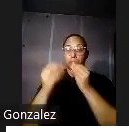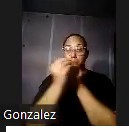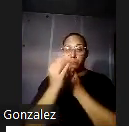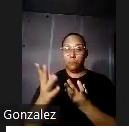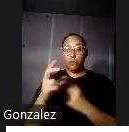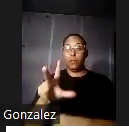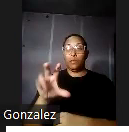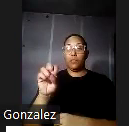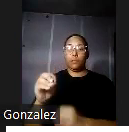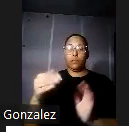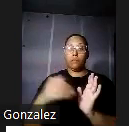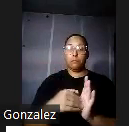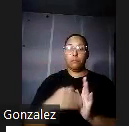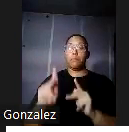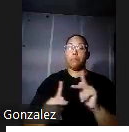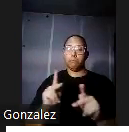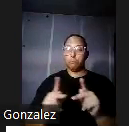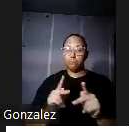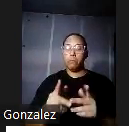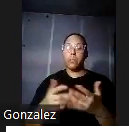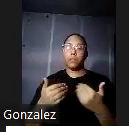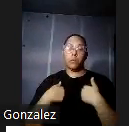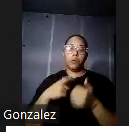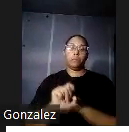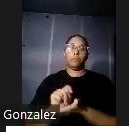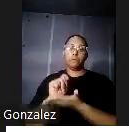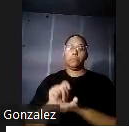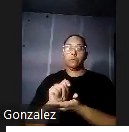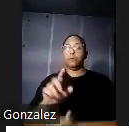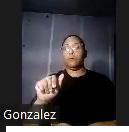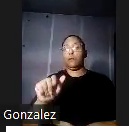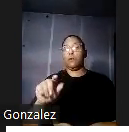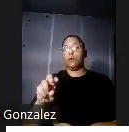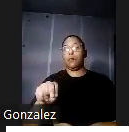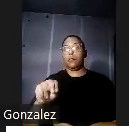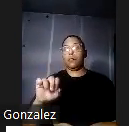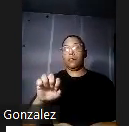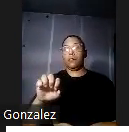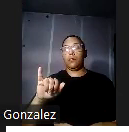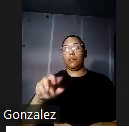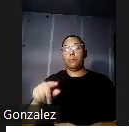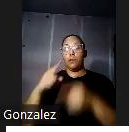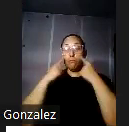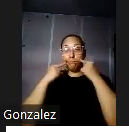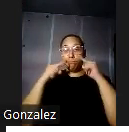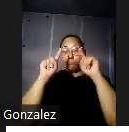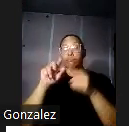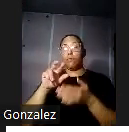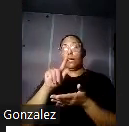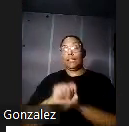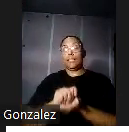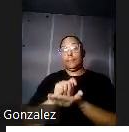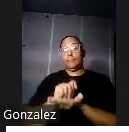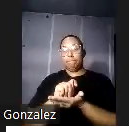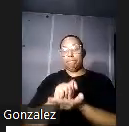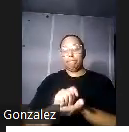.000 personas ya habían sido tratadas exitosamente por anemia el éxito de su tratamiento médico lo hizo parecer capaz